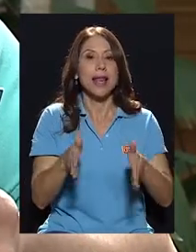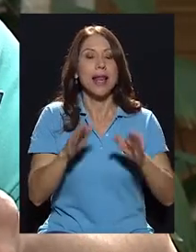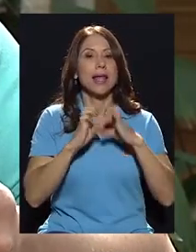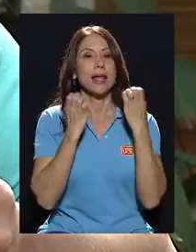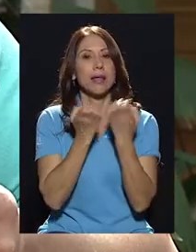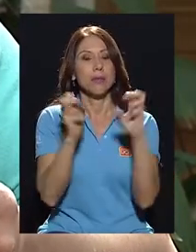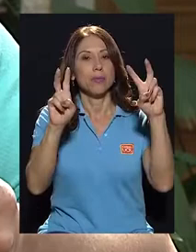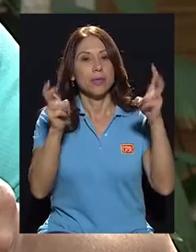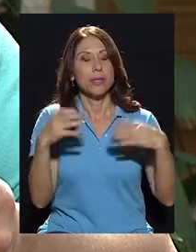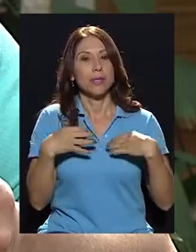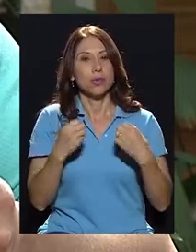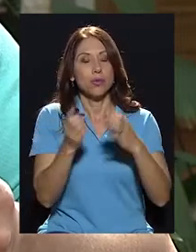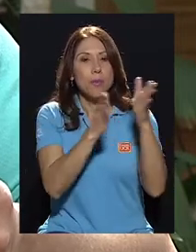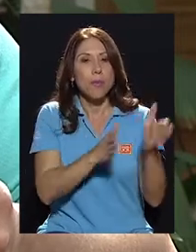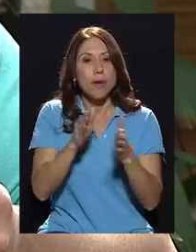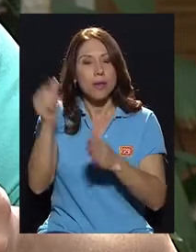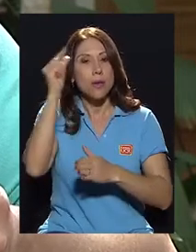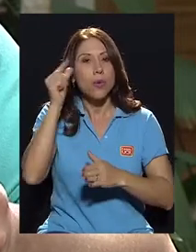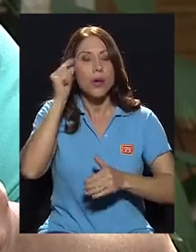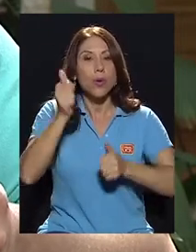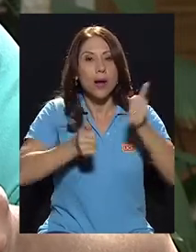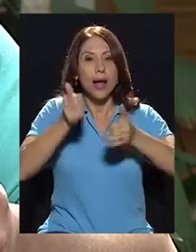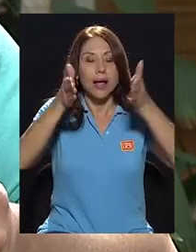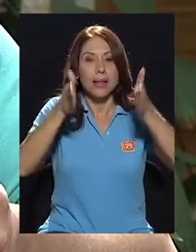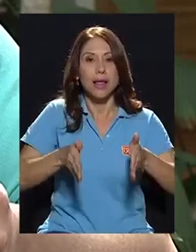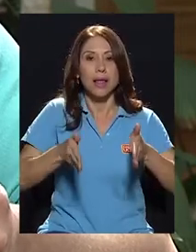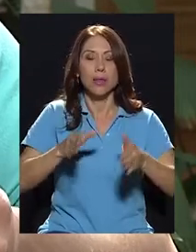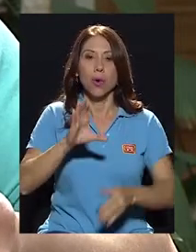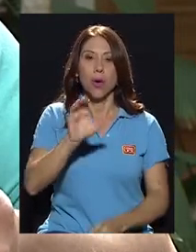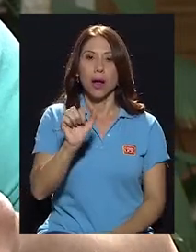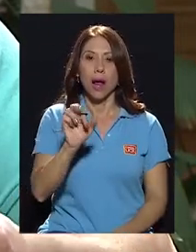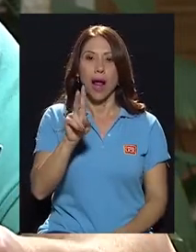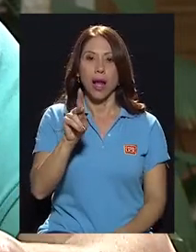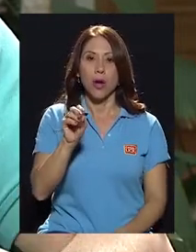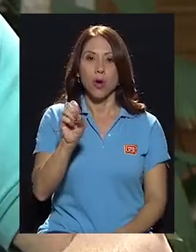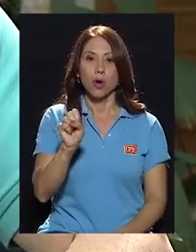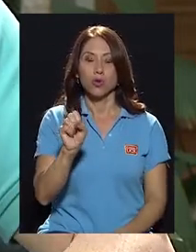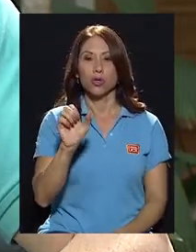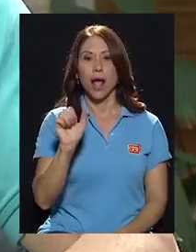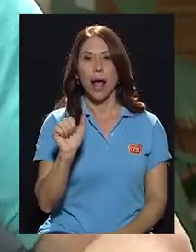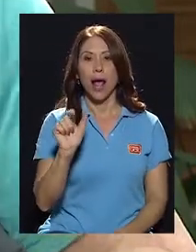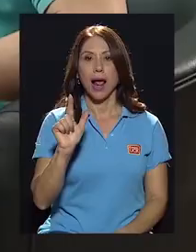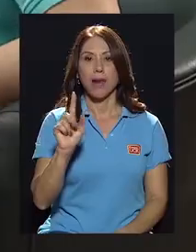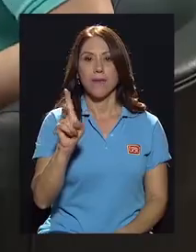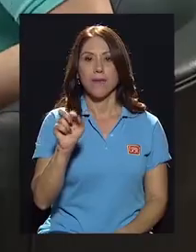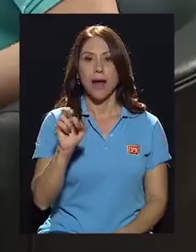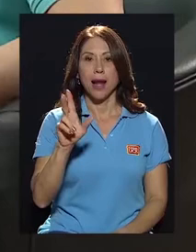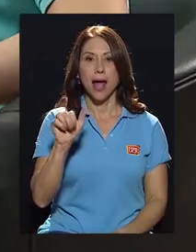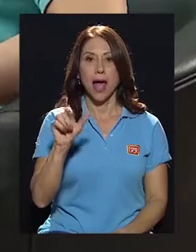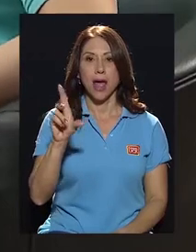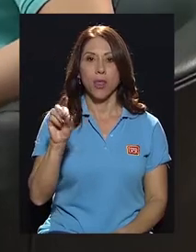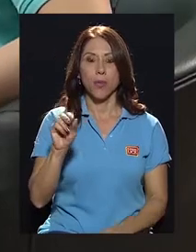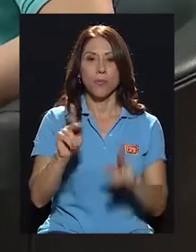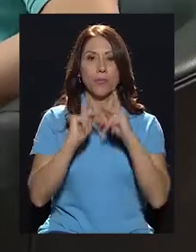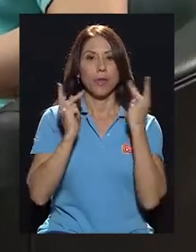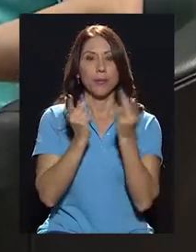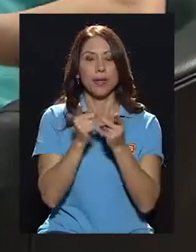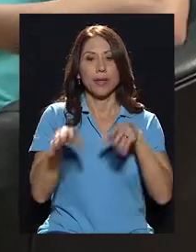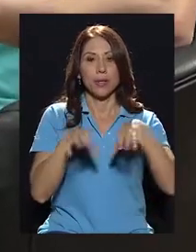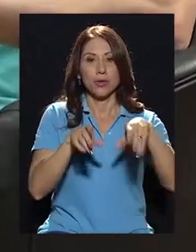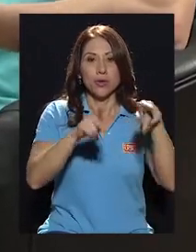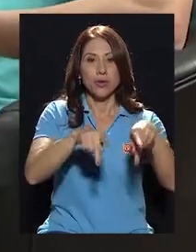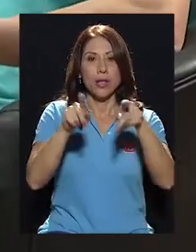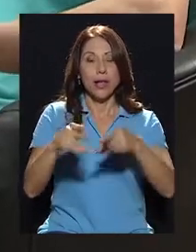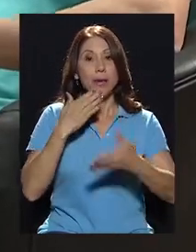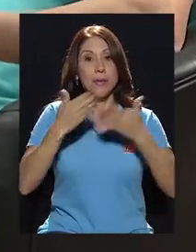del plan de gobierno del candidato Carlos Alvarado Quesada, del partido Acción Ciudadana. Doctora, bienvenida al programa.